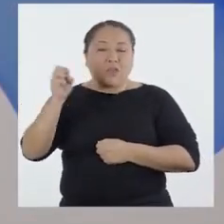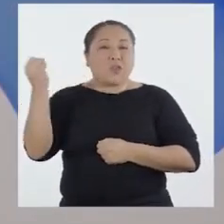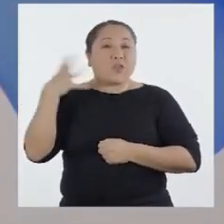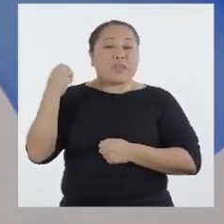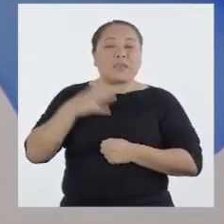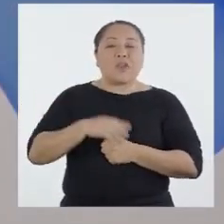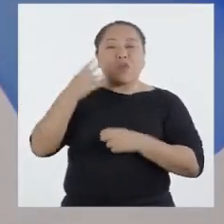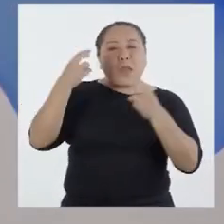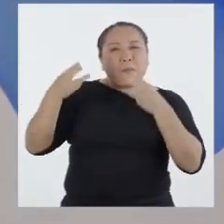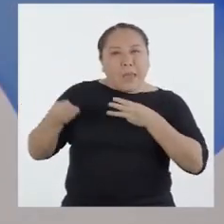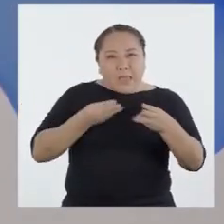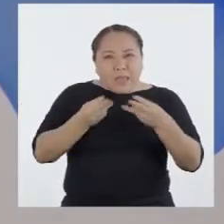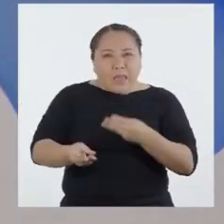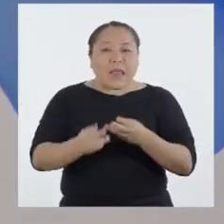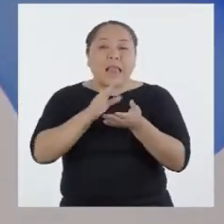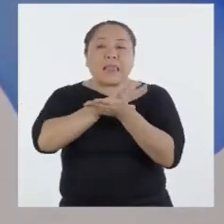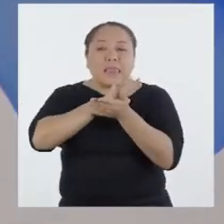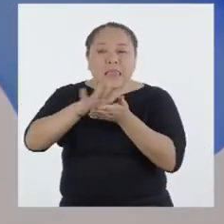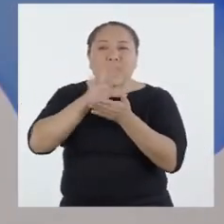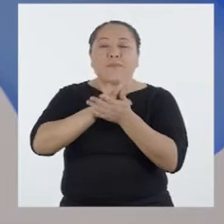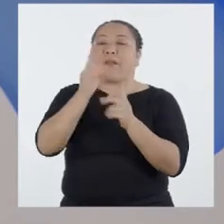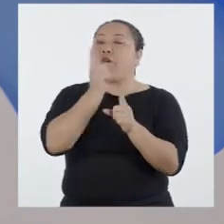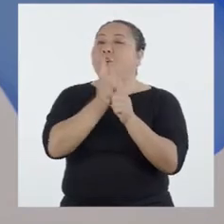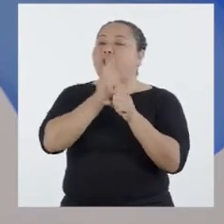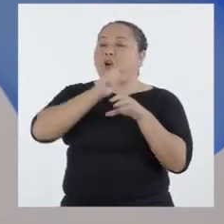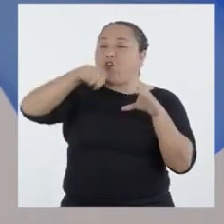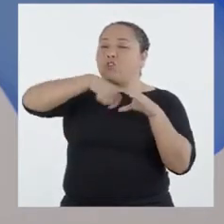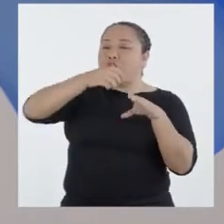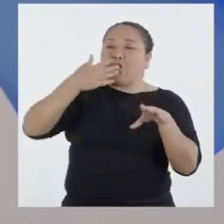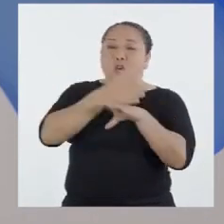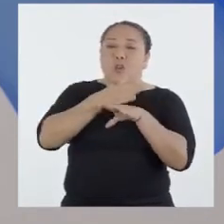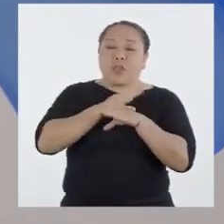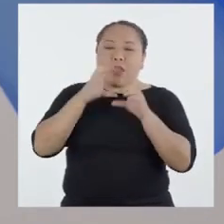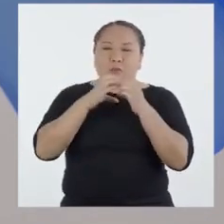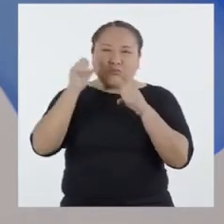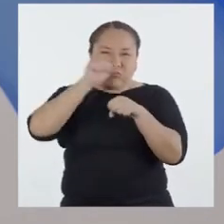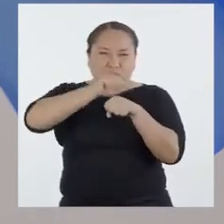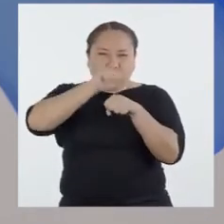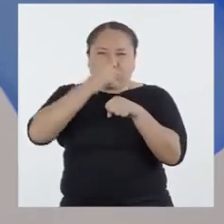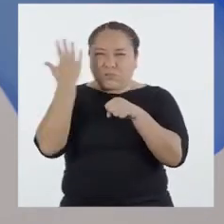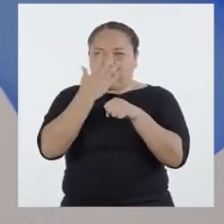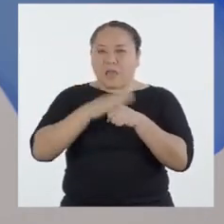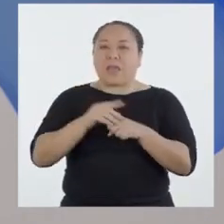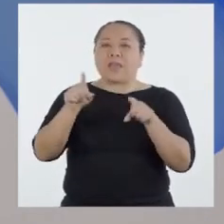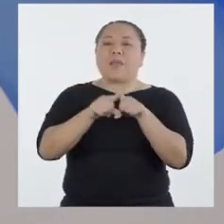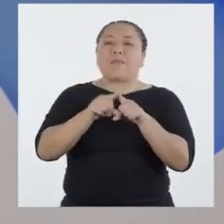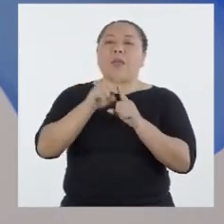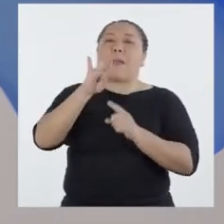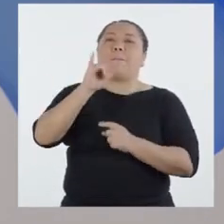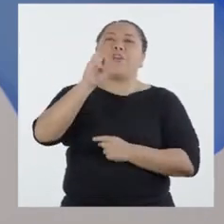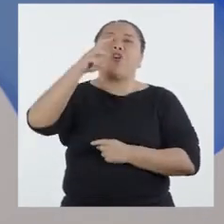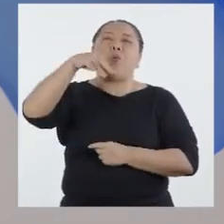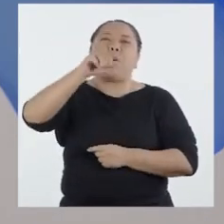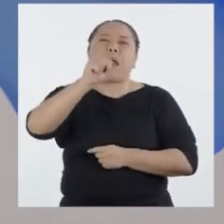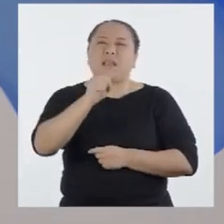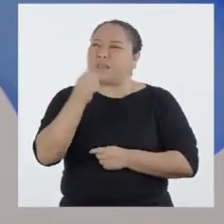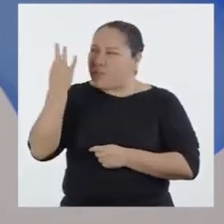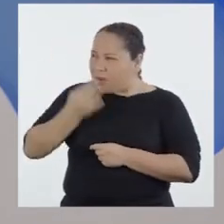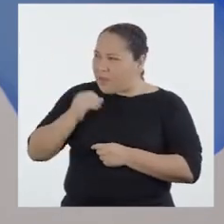revelar que hay una manera limpia y adecuada para poder cocinar con leña, carbón y hasta con biomasa.